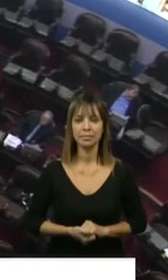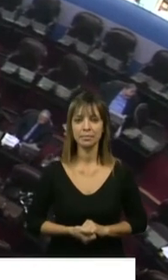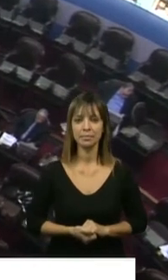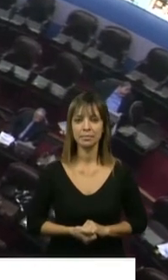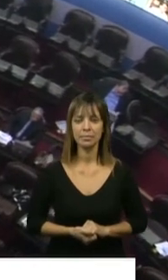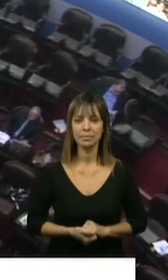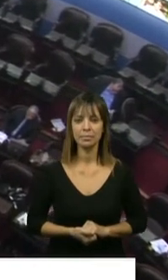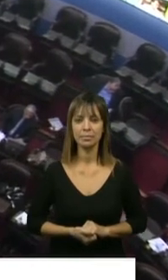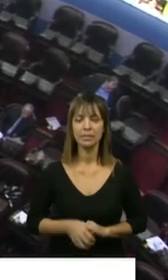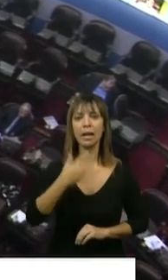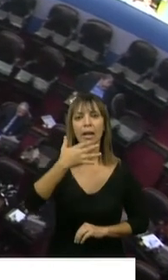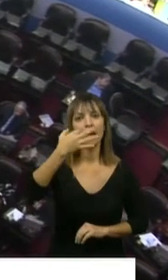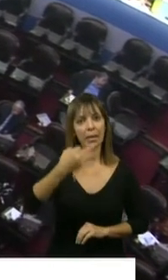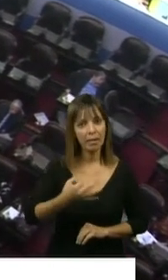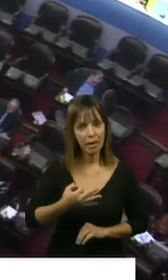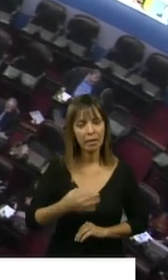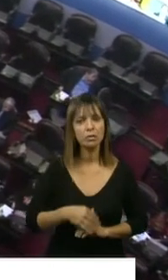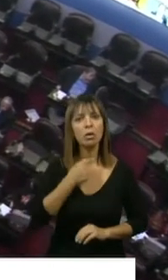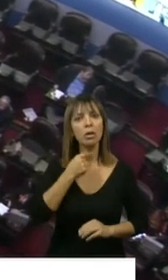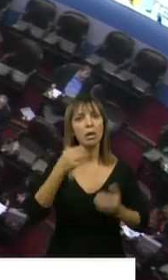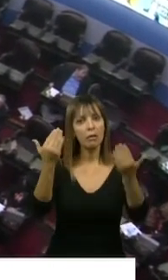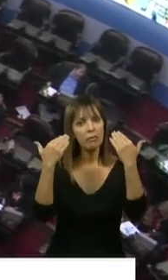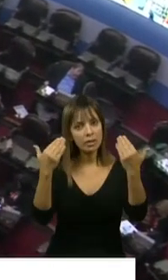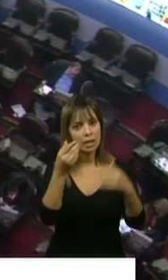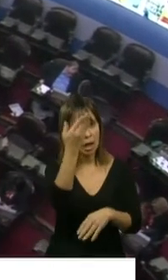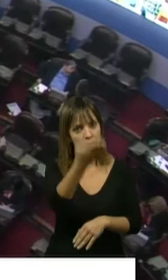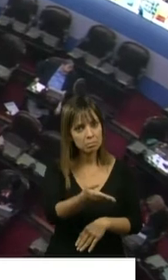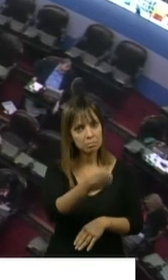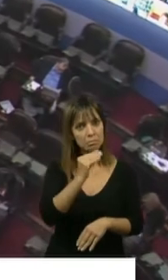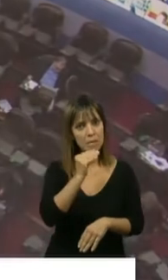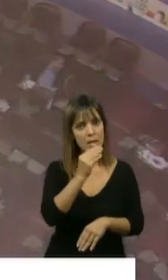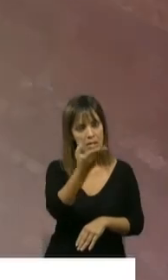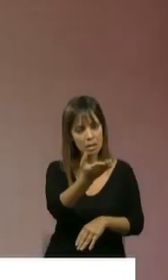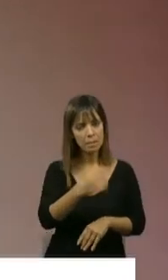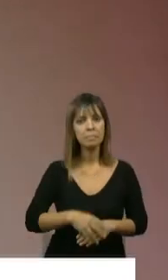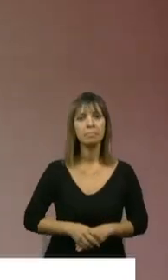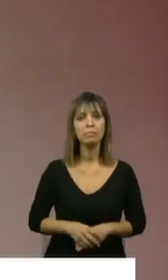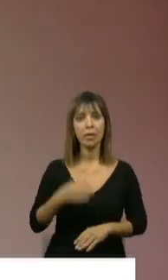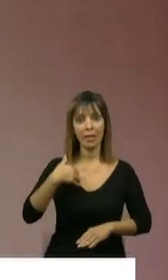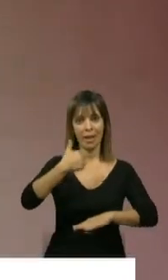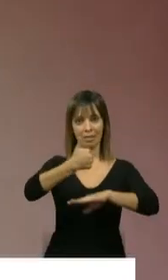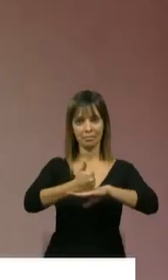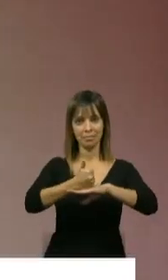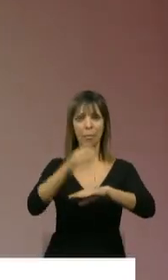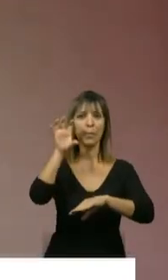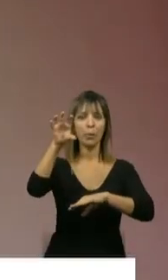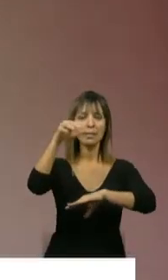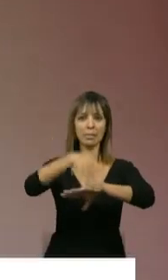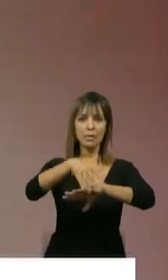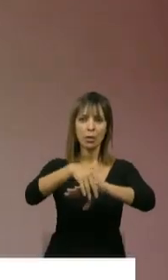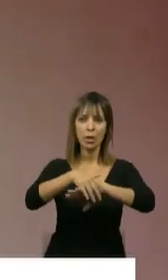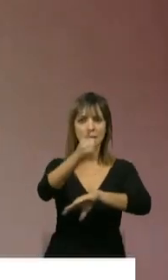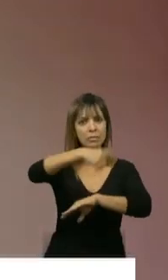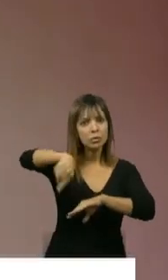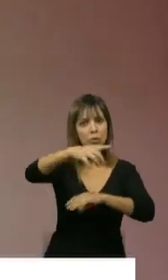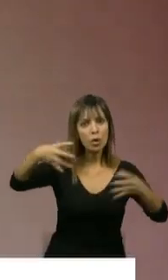La verdad que quiero felicitarlo a usted, desde aquí desde Misiones y a todo el equipo